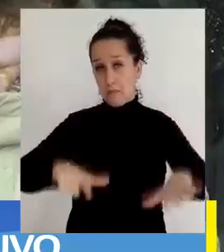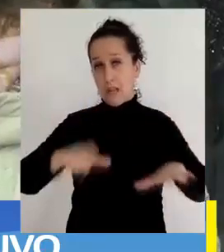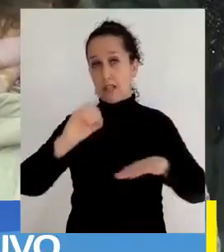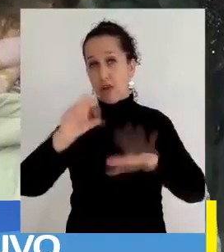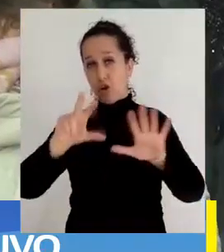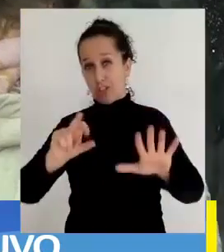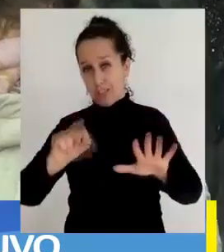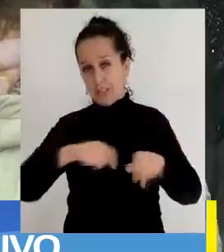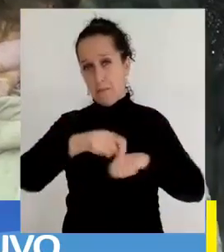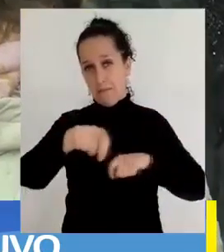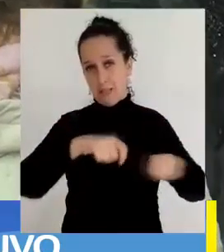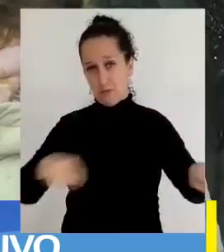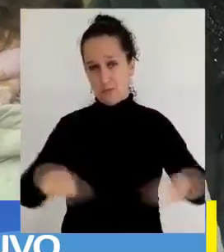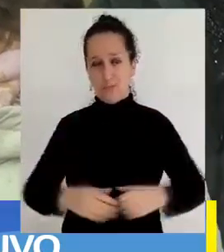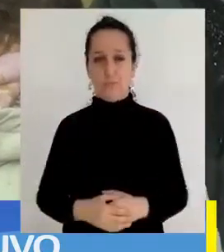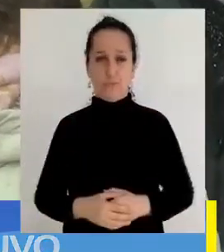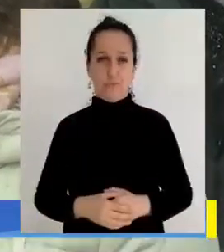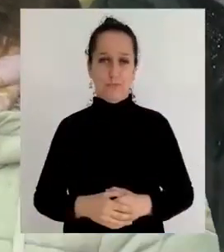metros cuadrados.